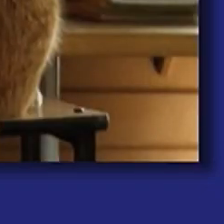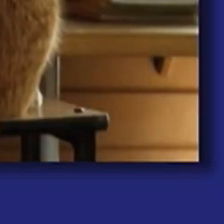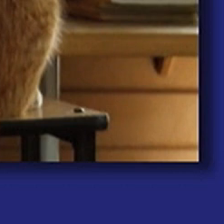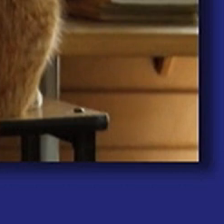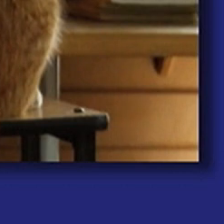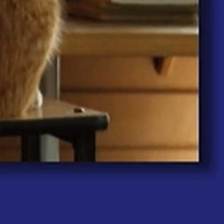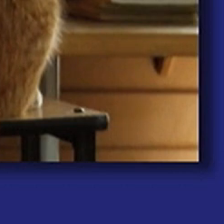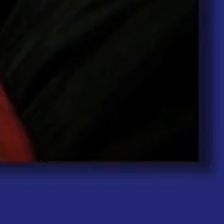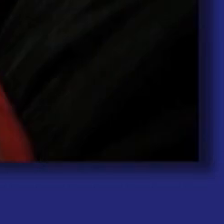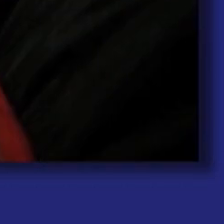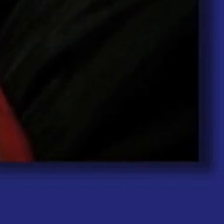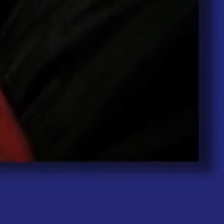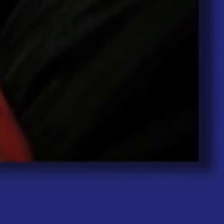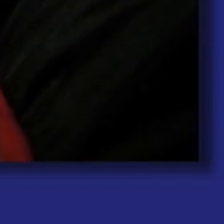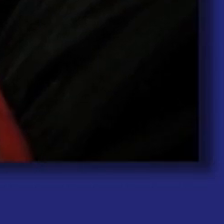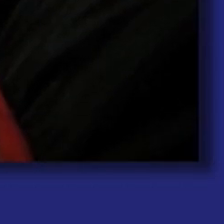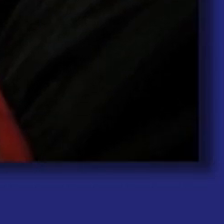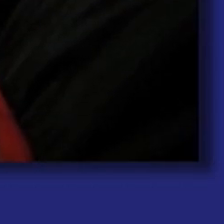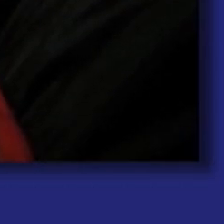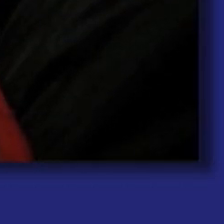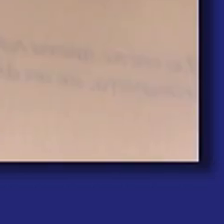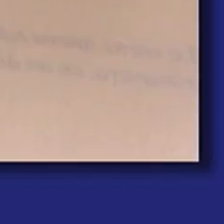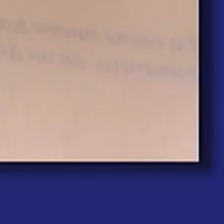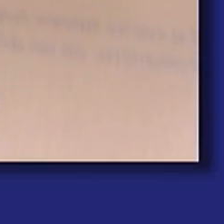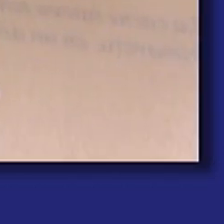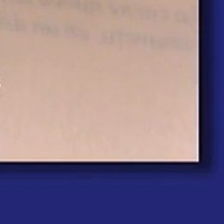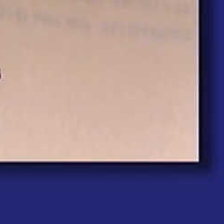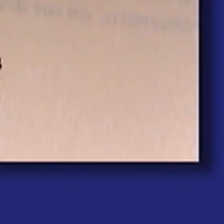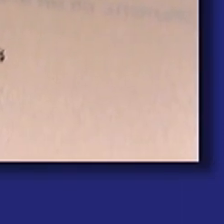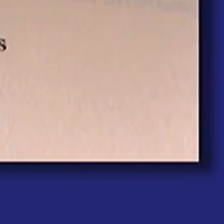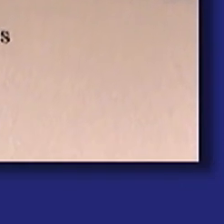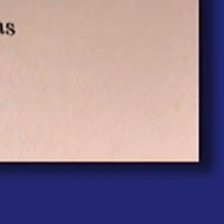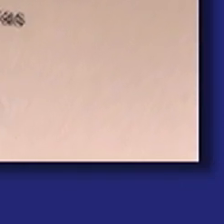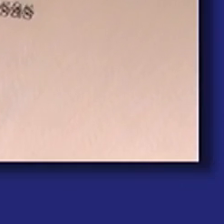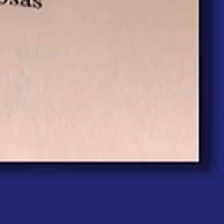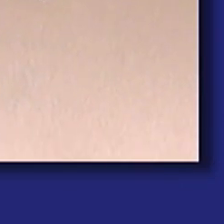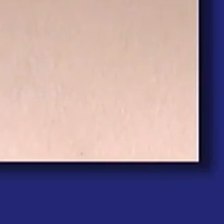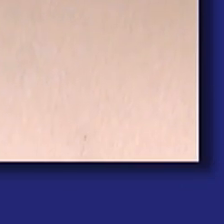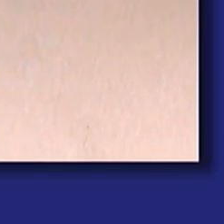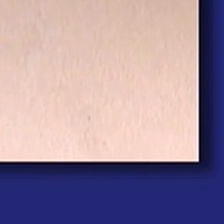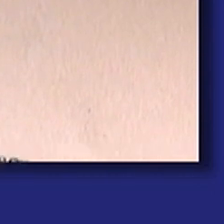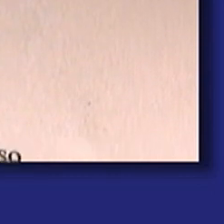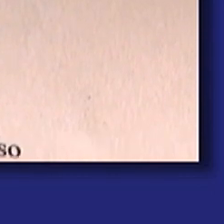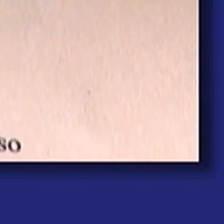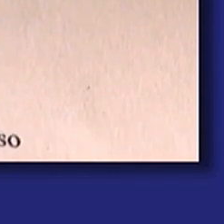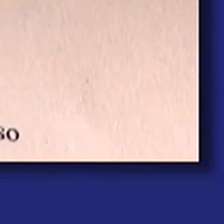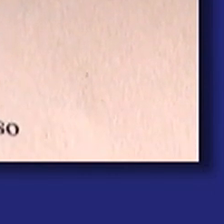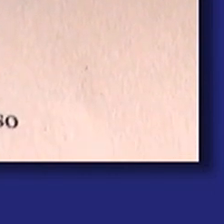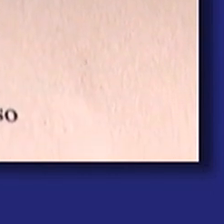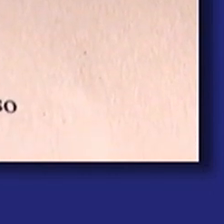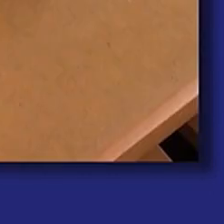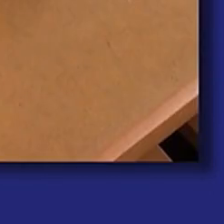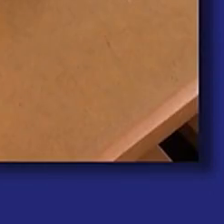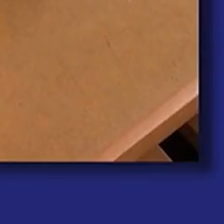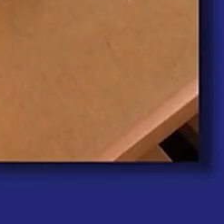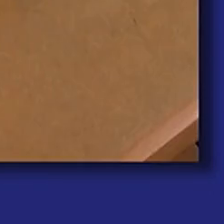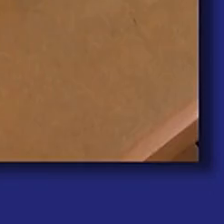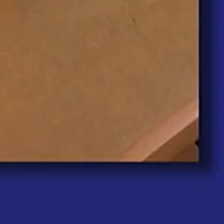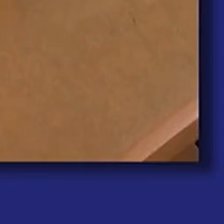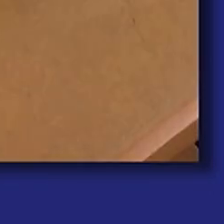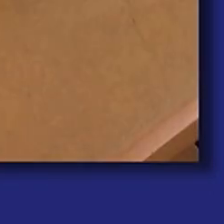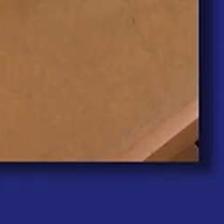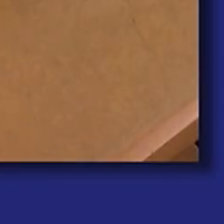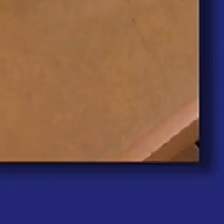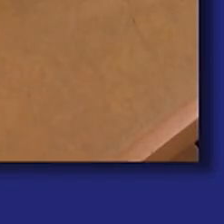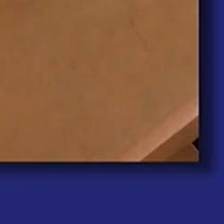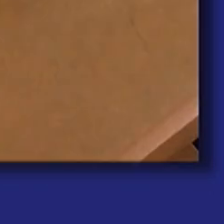de lo femenino. Ese desgarro del amor y la cotidianidad de la muerte. Al abrir un libro de